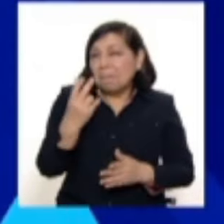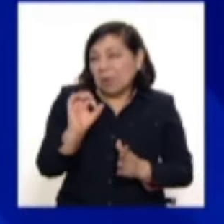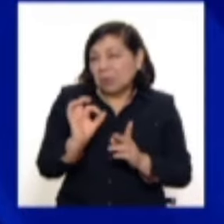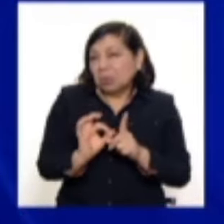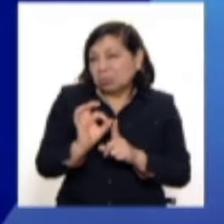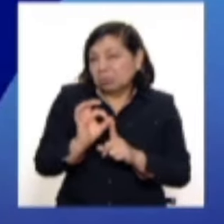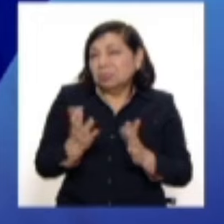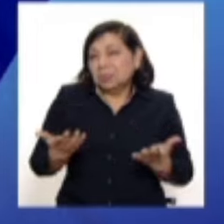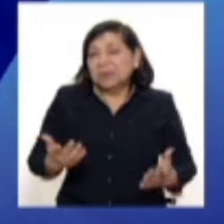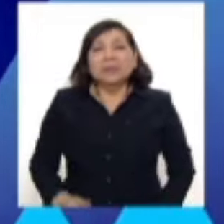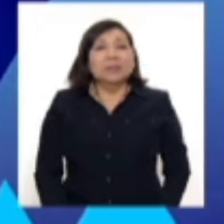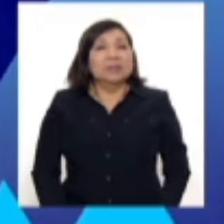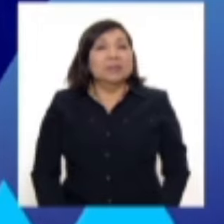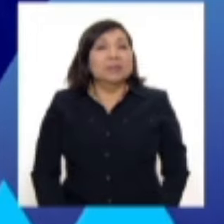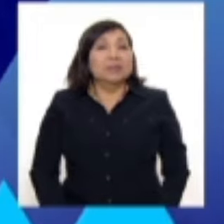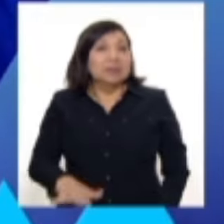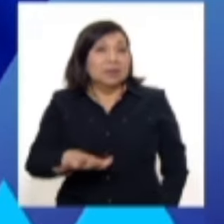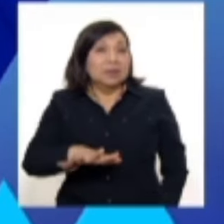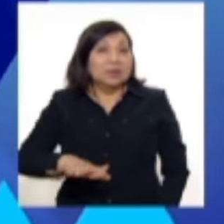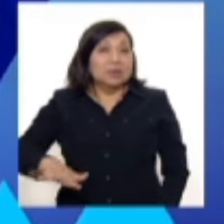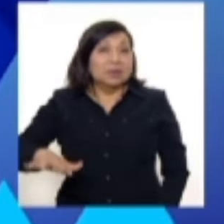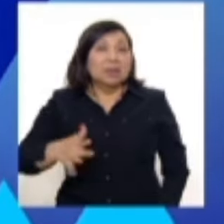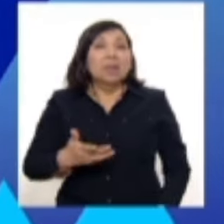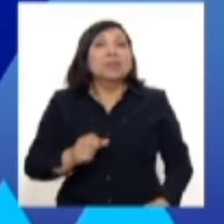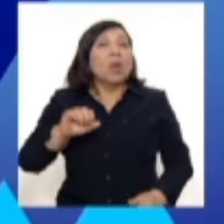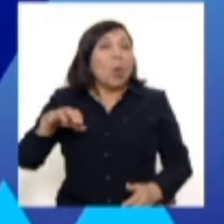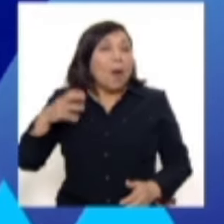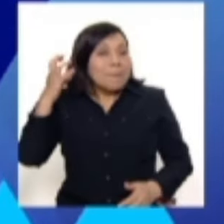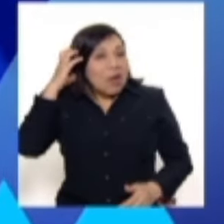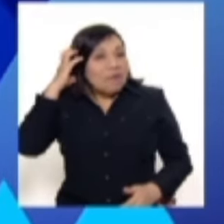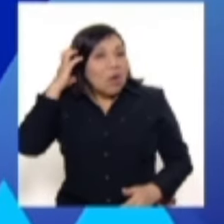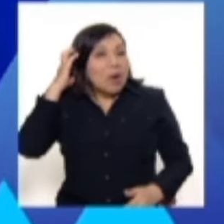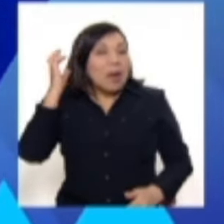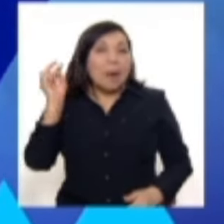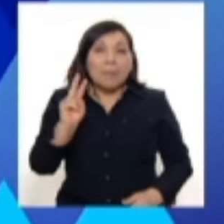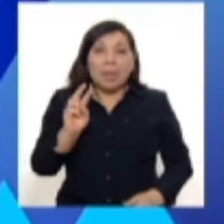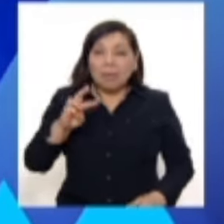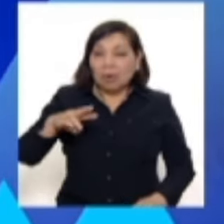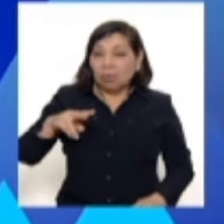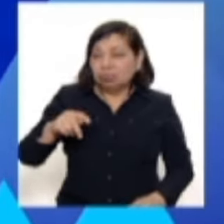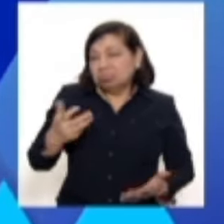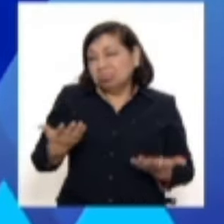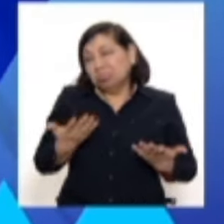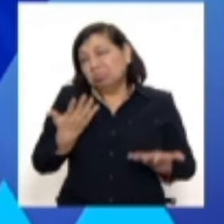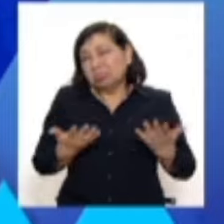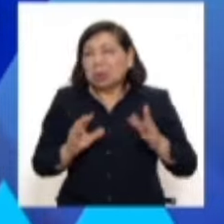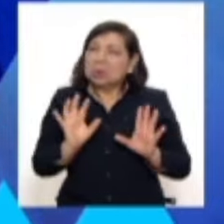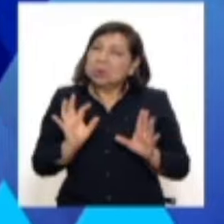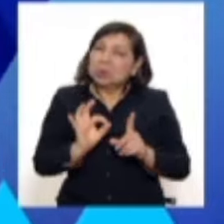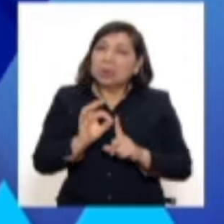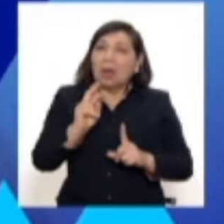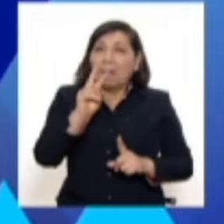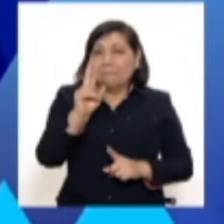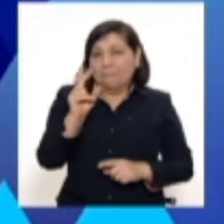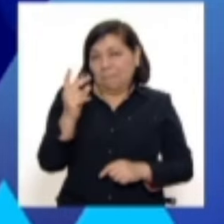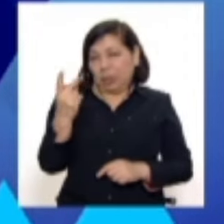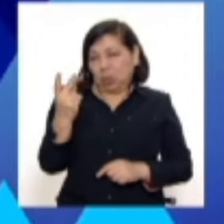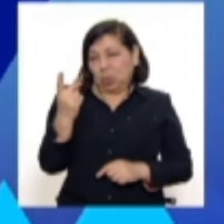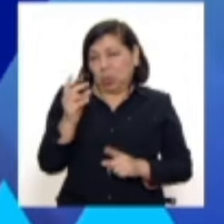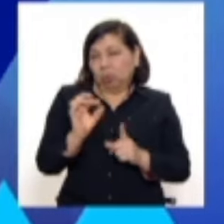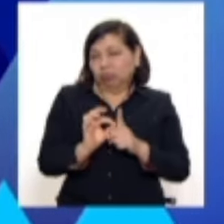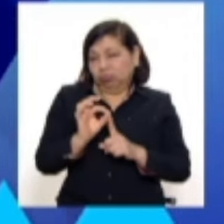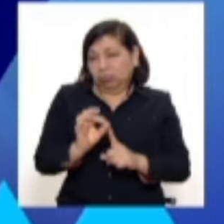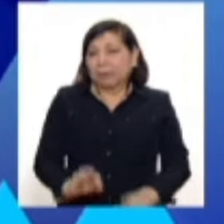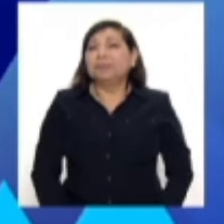20 grados Celsius, finalmente para la zona de Lima Sur, San Juan de Miraflores, Villa María del Triunfo, estamos esperando valores de 21 grados